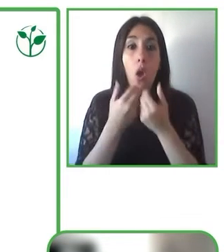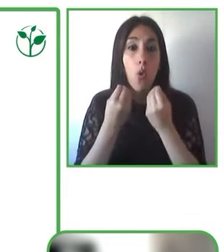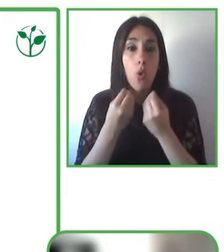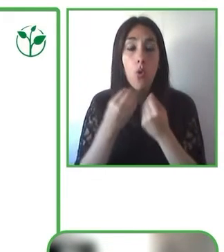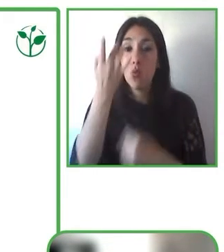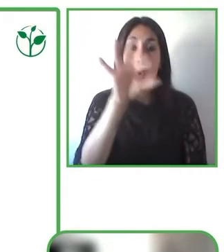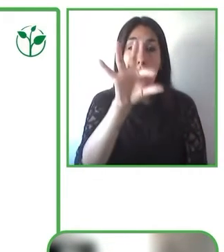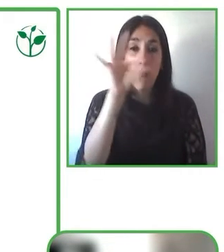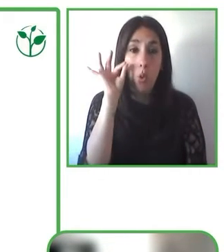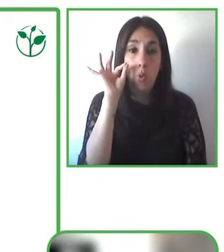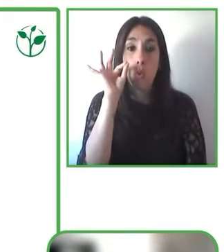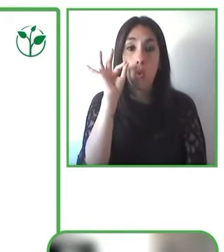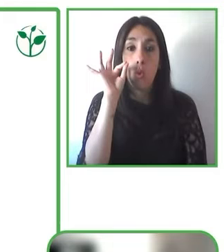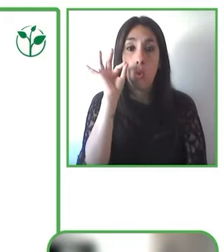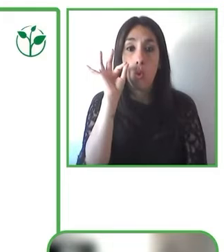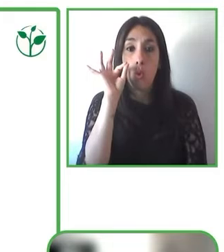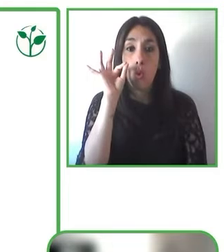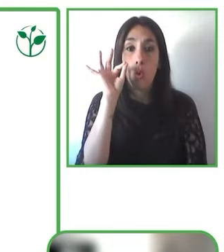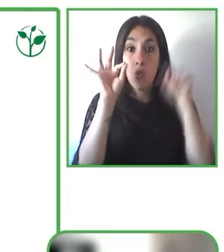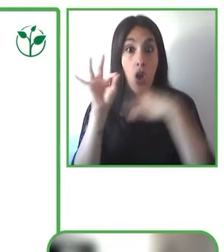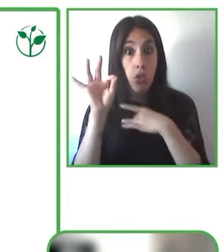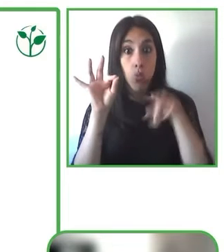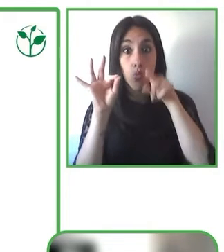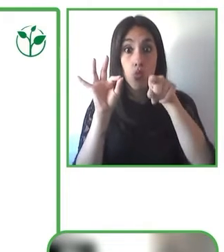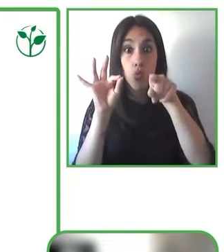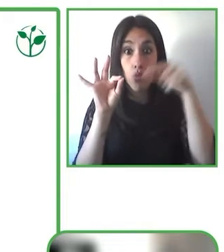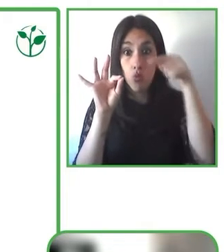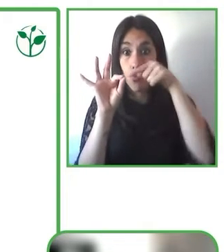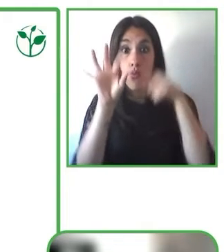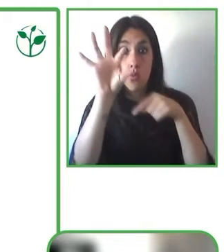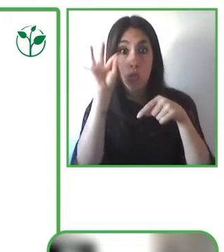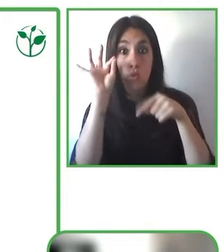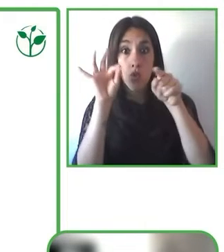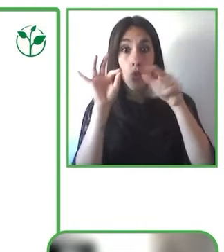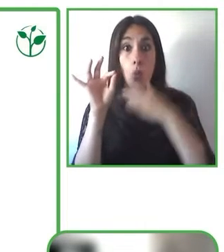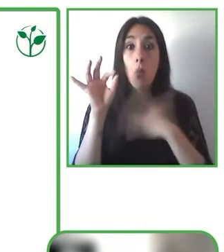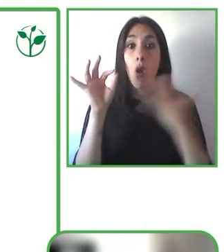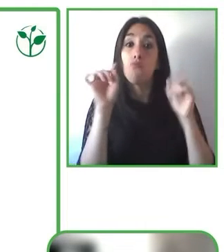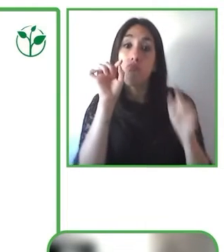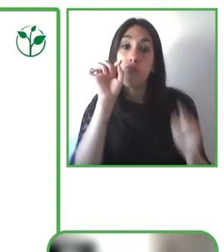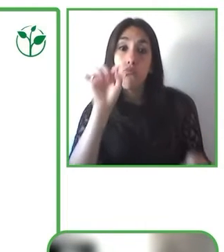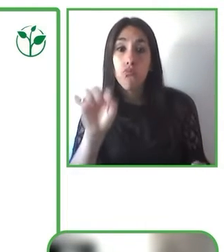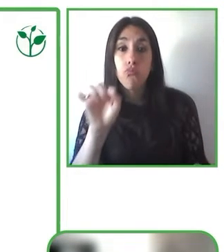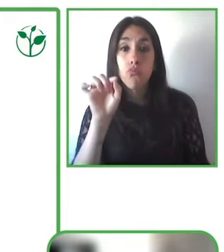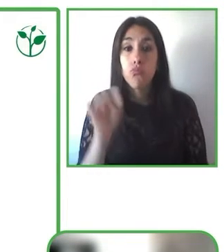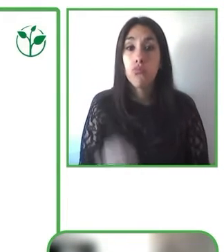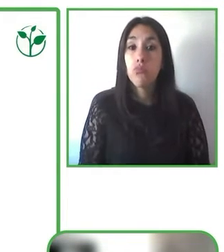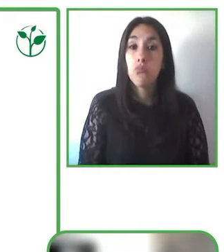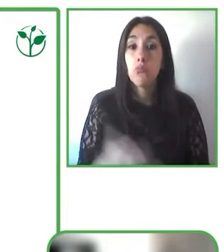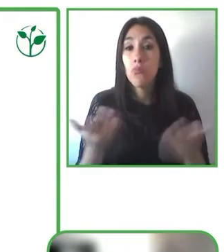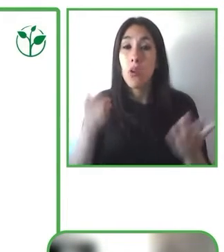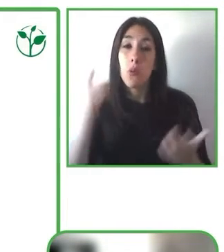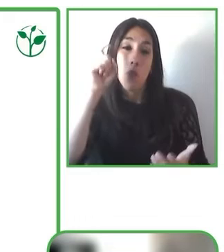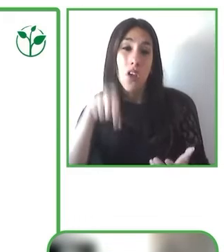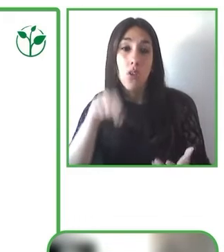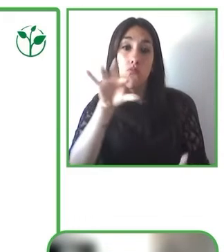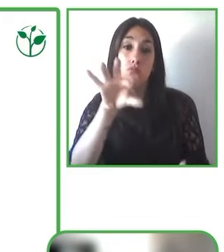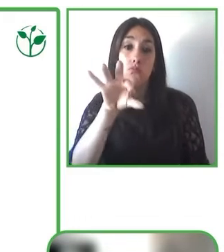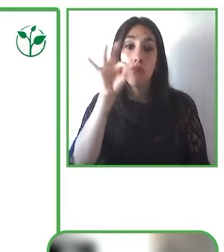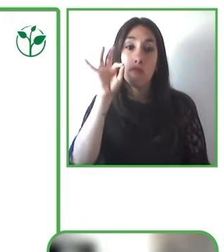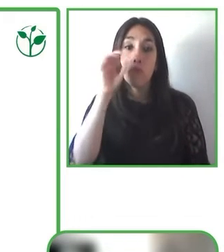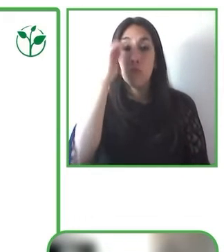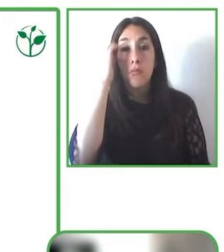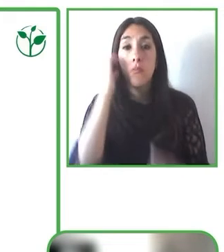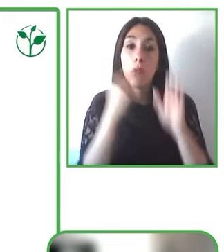en términos de sus necesidades. Por ejemplo, en la pantalla se ve